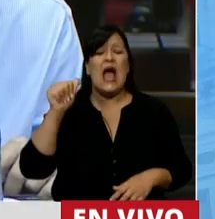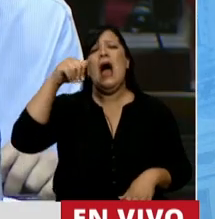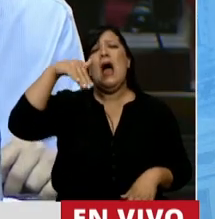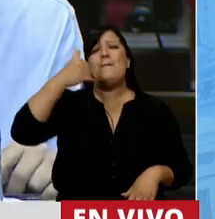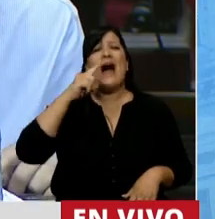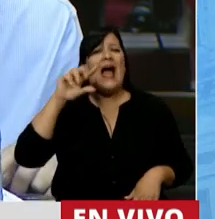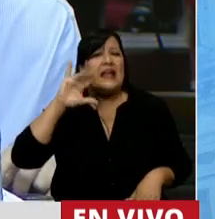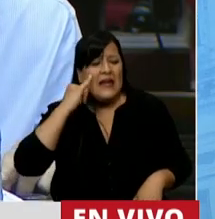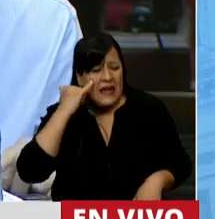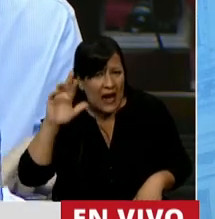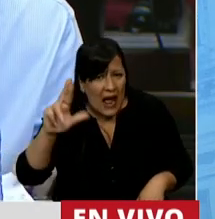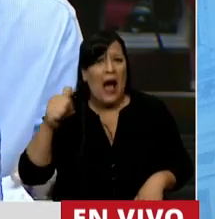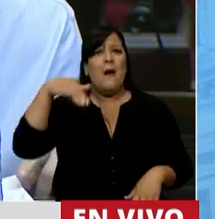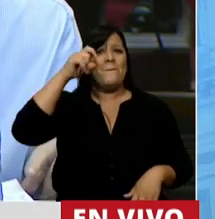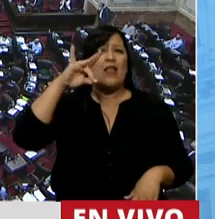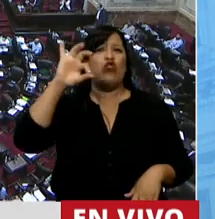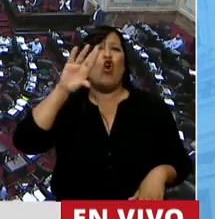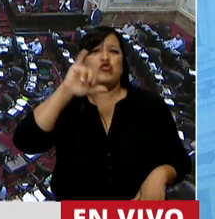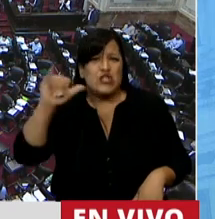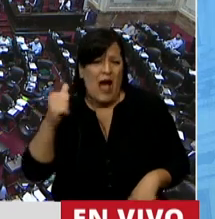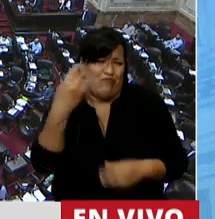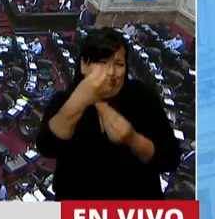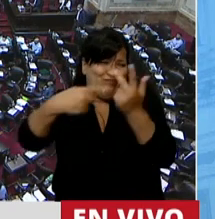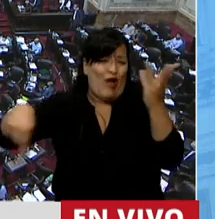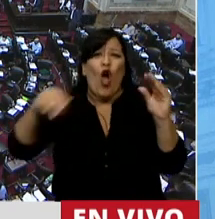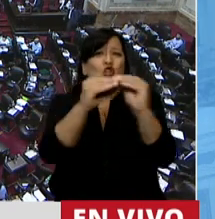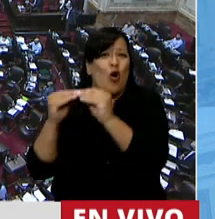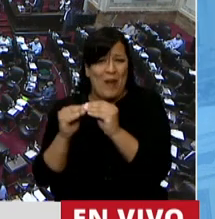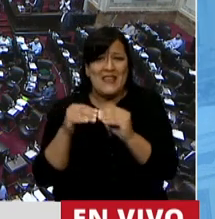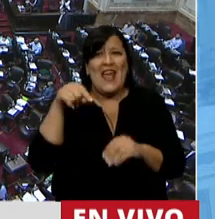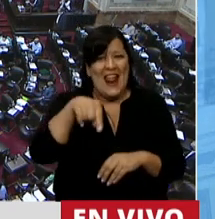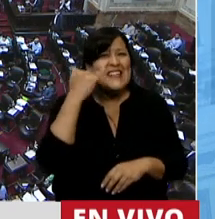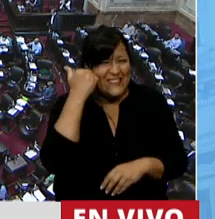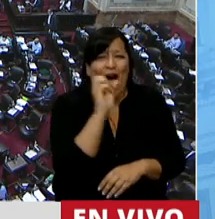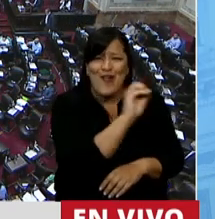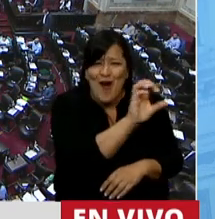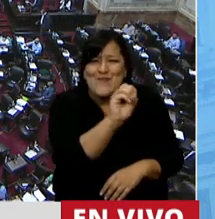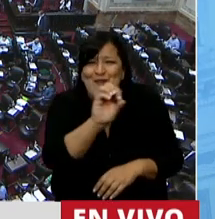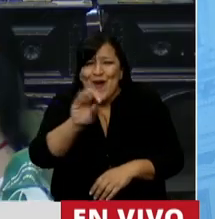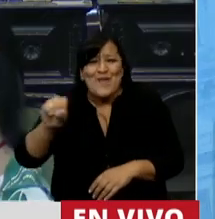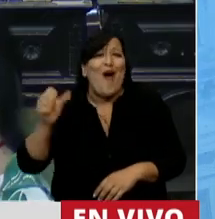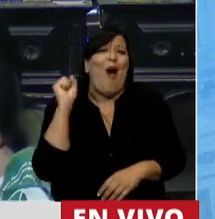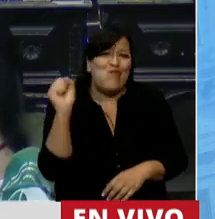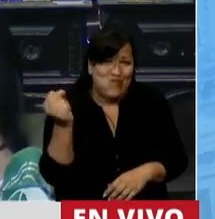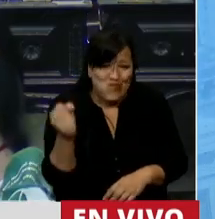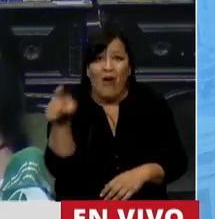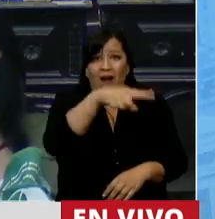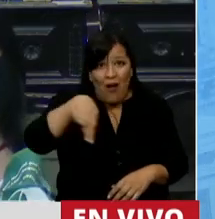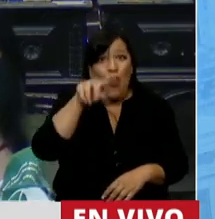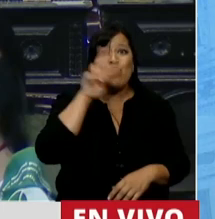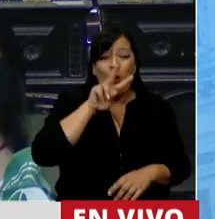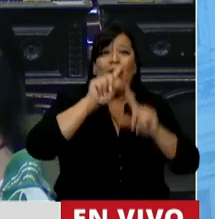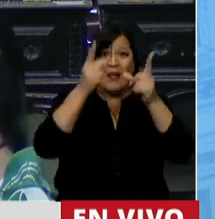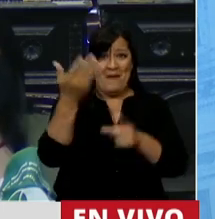Raberta, y tantas otras más que aquí fueron nombradas. Y que quisieron también votar esta